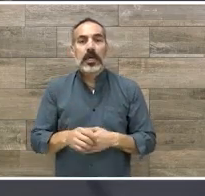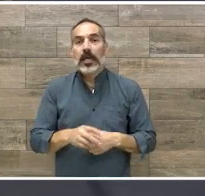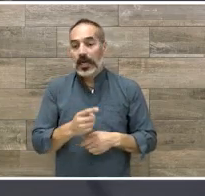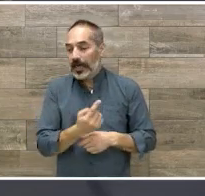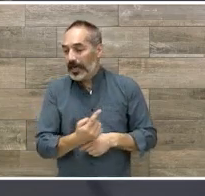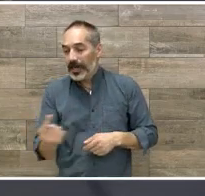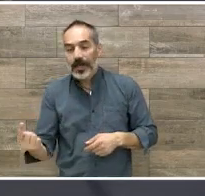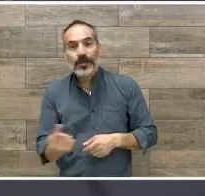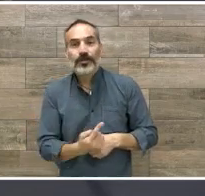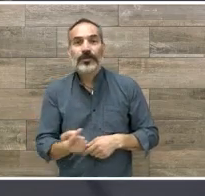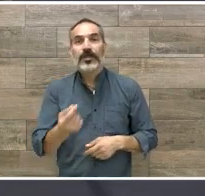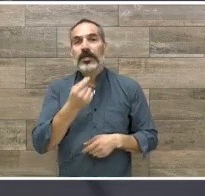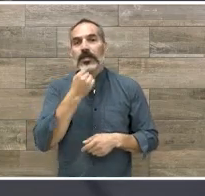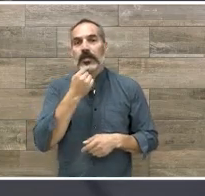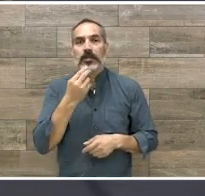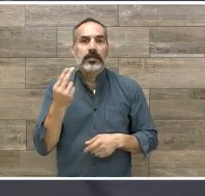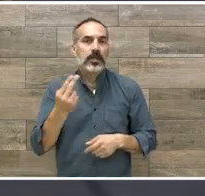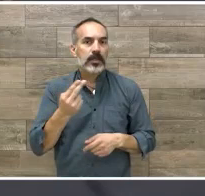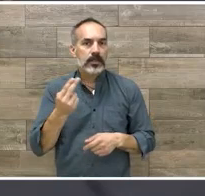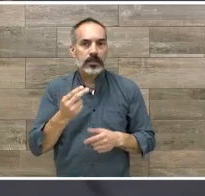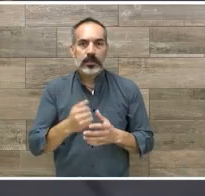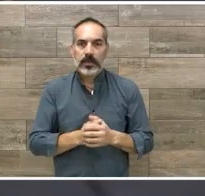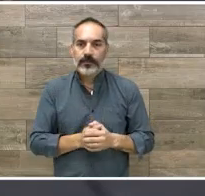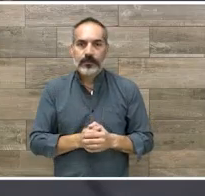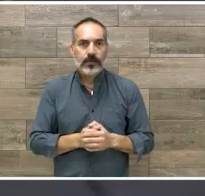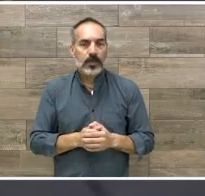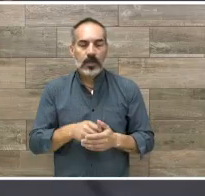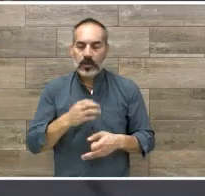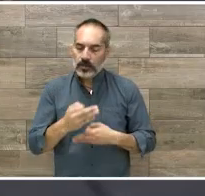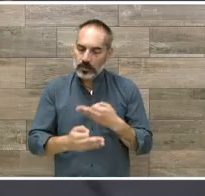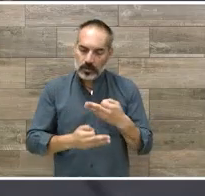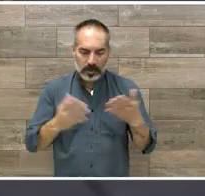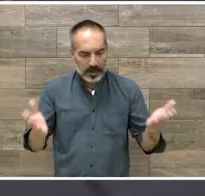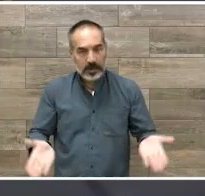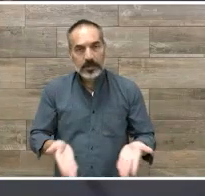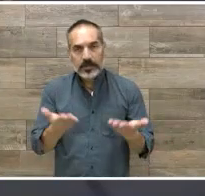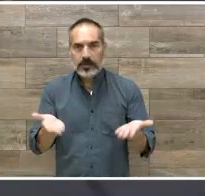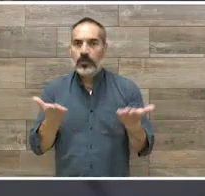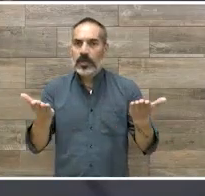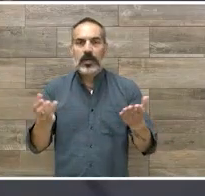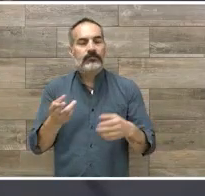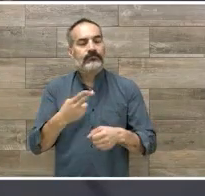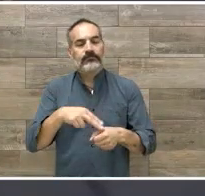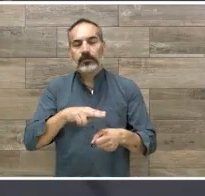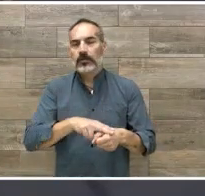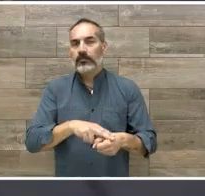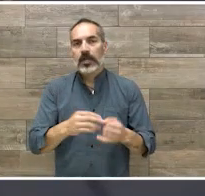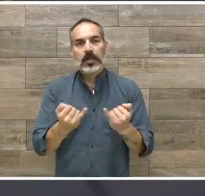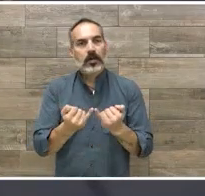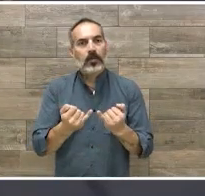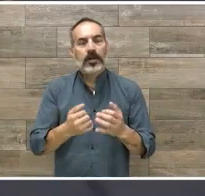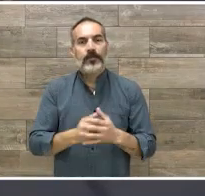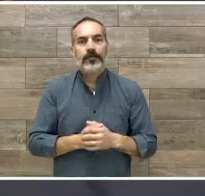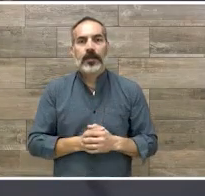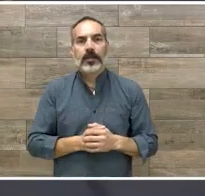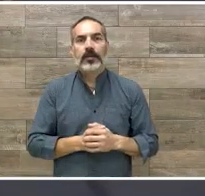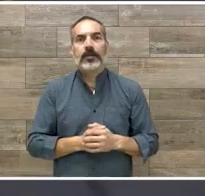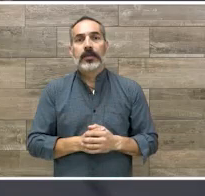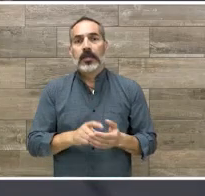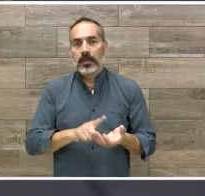muy específica de todos los estímulos que se vayan a ir dando pero particularmente dentro del